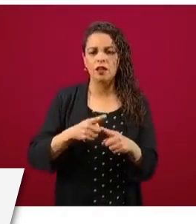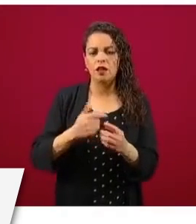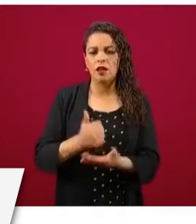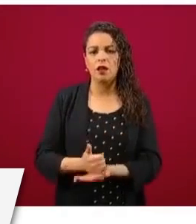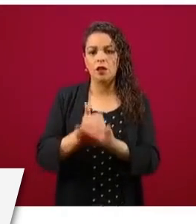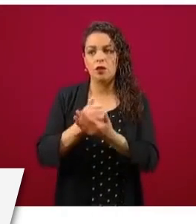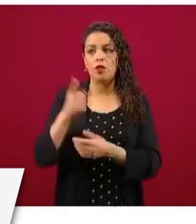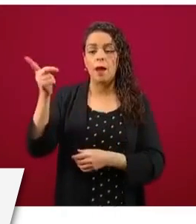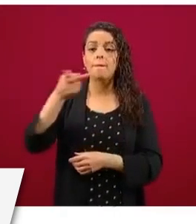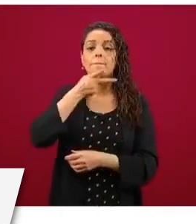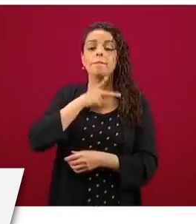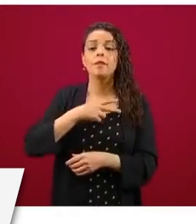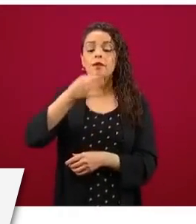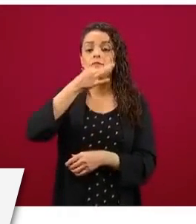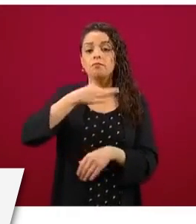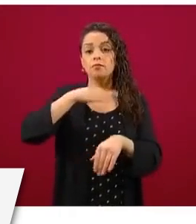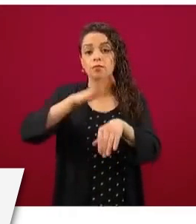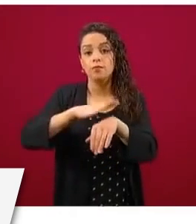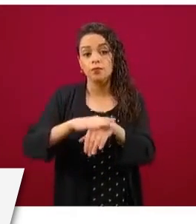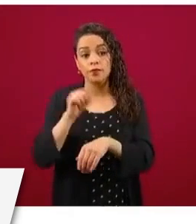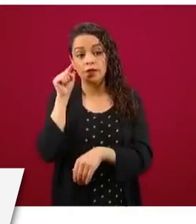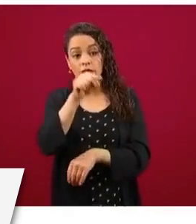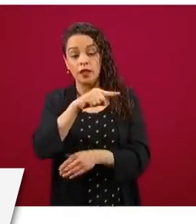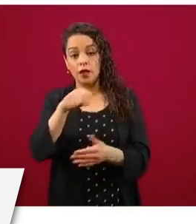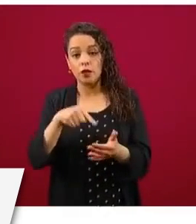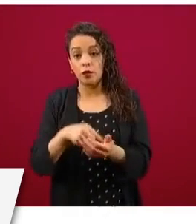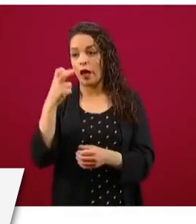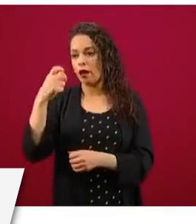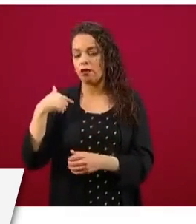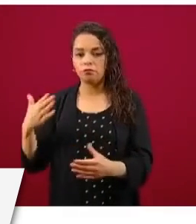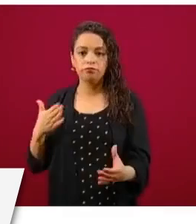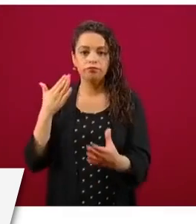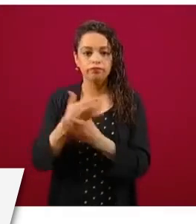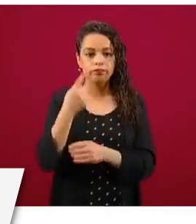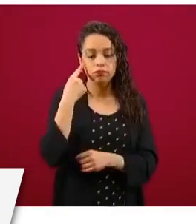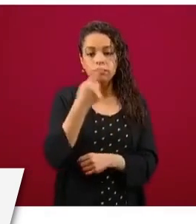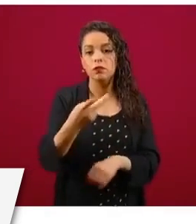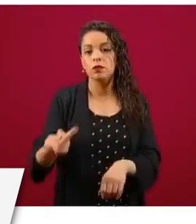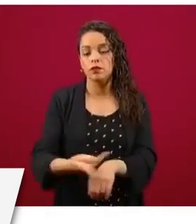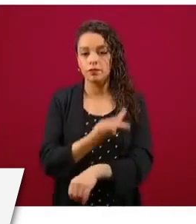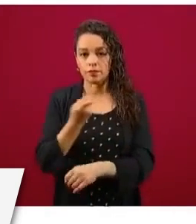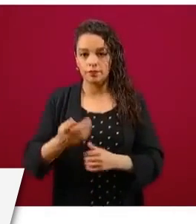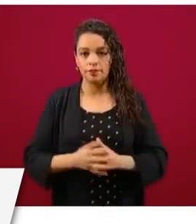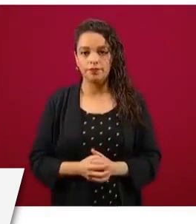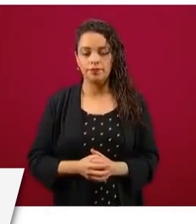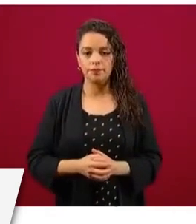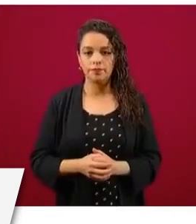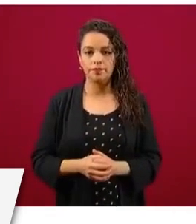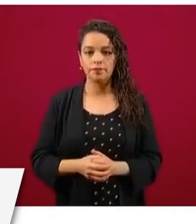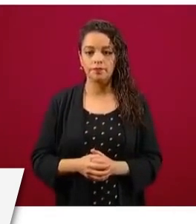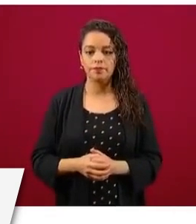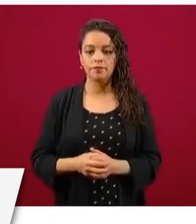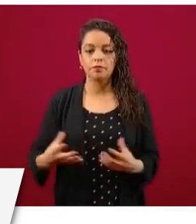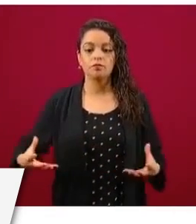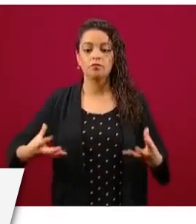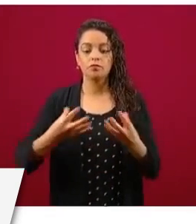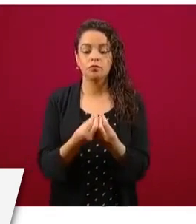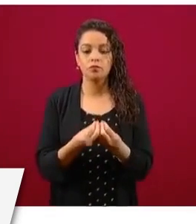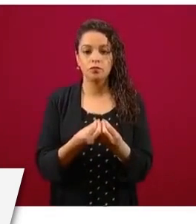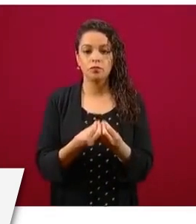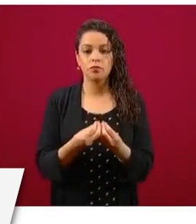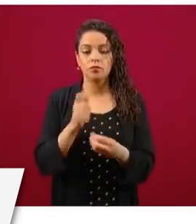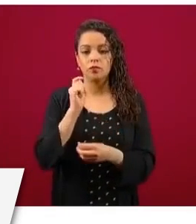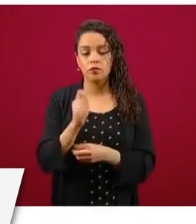alerta del punto y nosotros acudimos a ese lugar, las bases de operaciones de la red de ductos para evitar